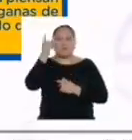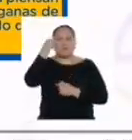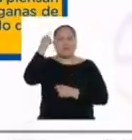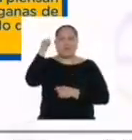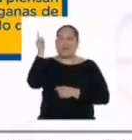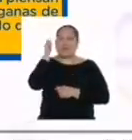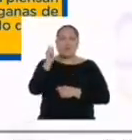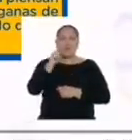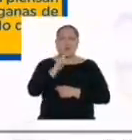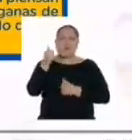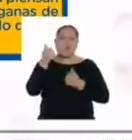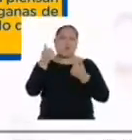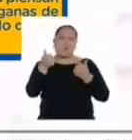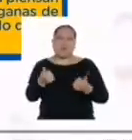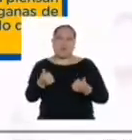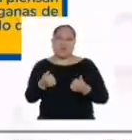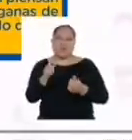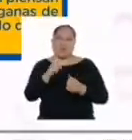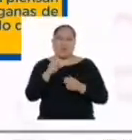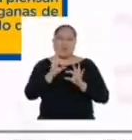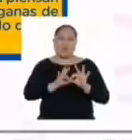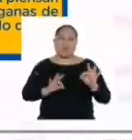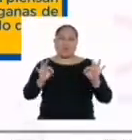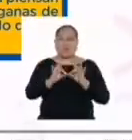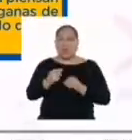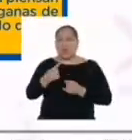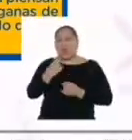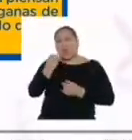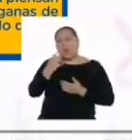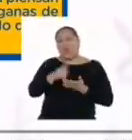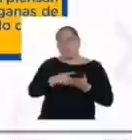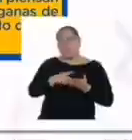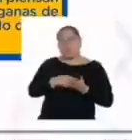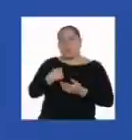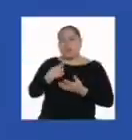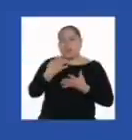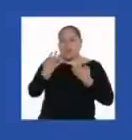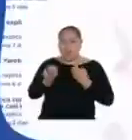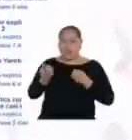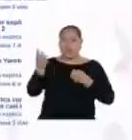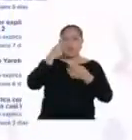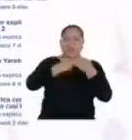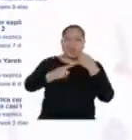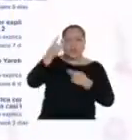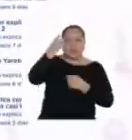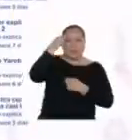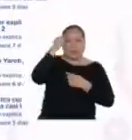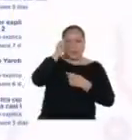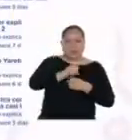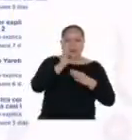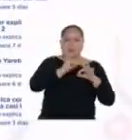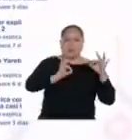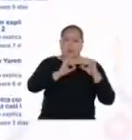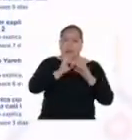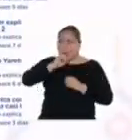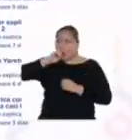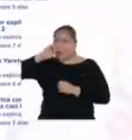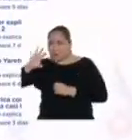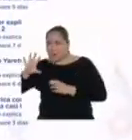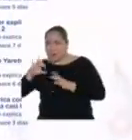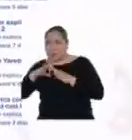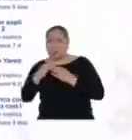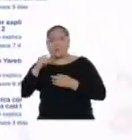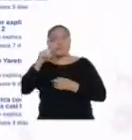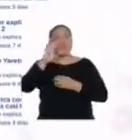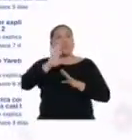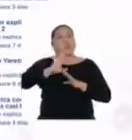conectarme y continuar mi secundaria. No quiero dejarla. ¿Les debería decir algo? John, no olvides que lo que aprendes